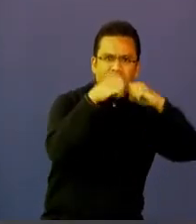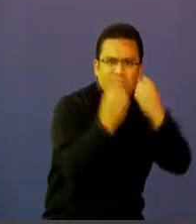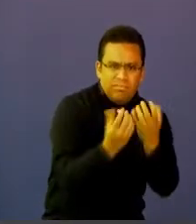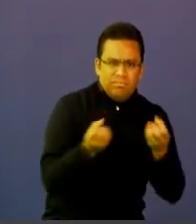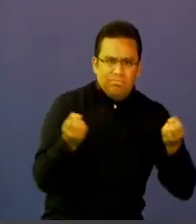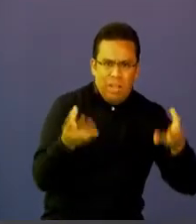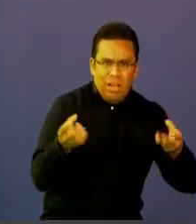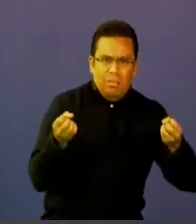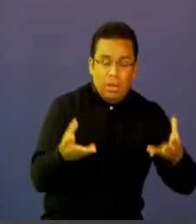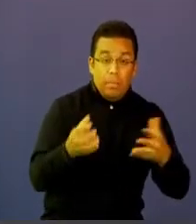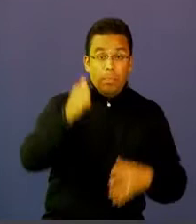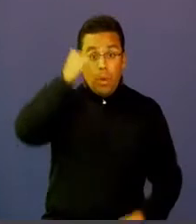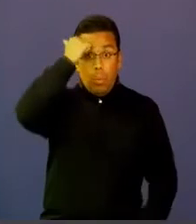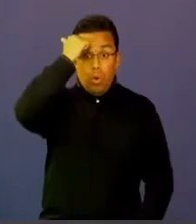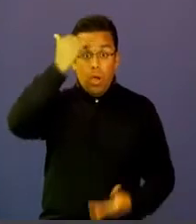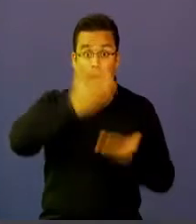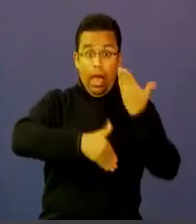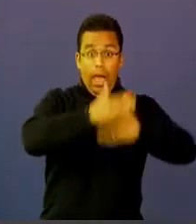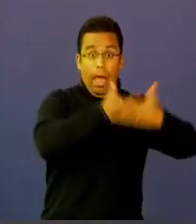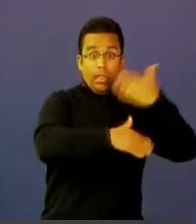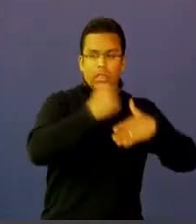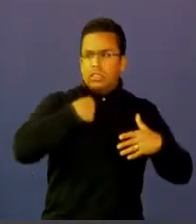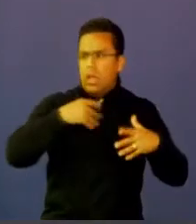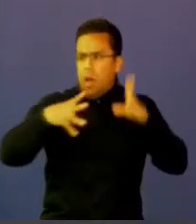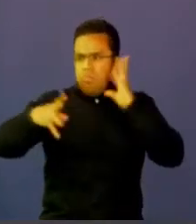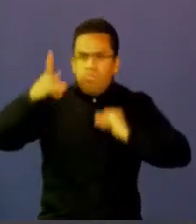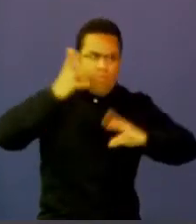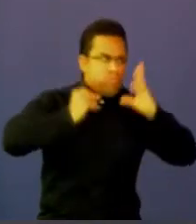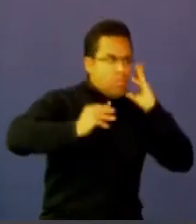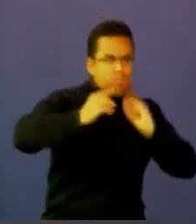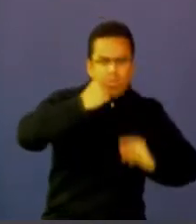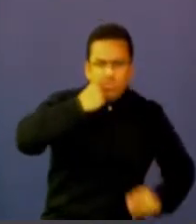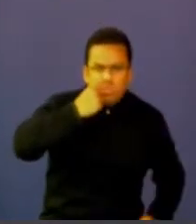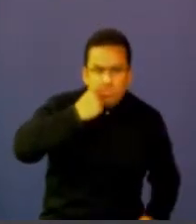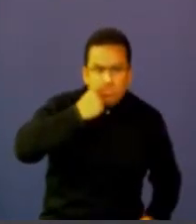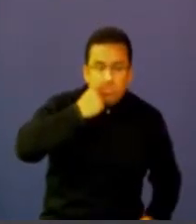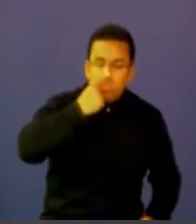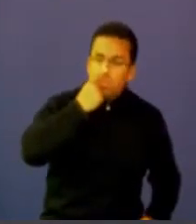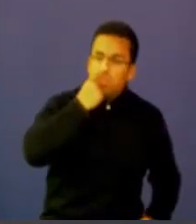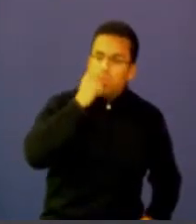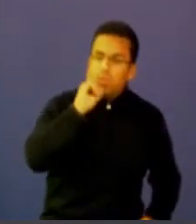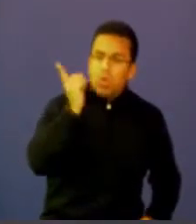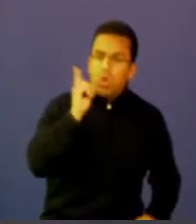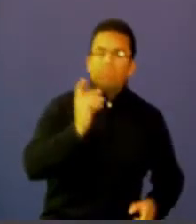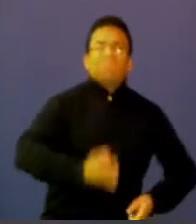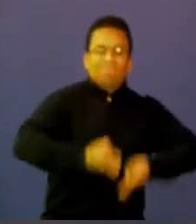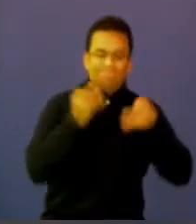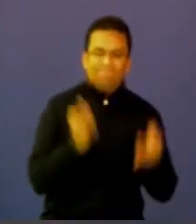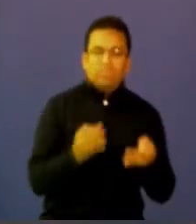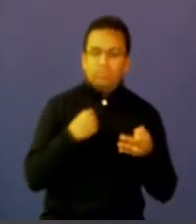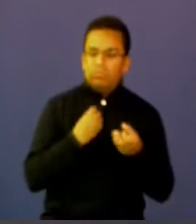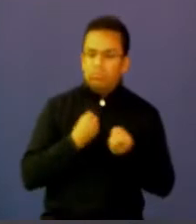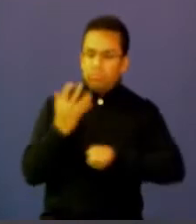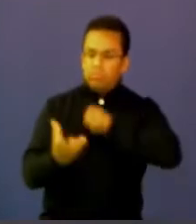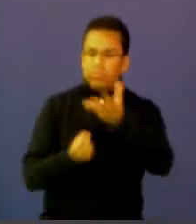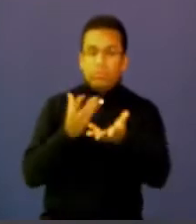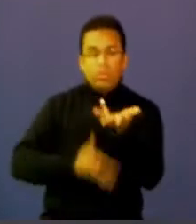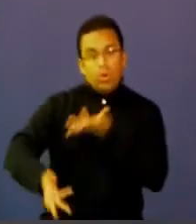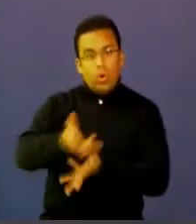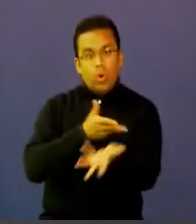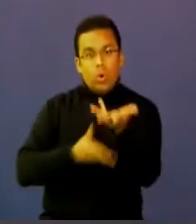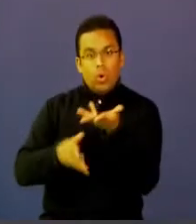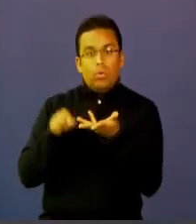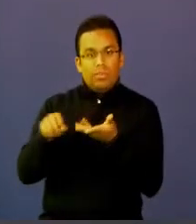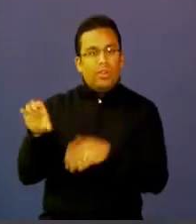poco a poco están pasando de ser medios de la tecnología a convertirse en unos verdaderos integradores de contenidos